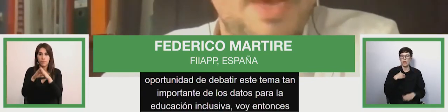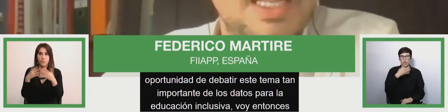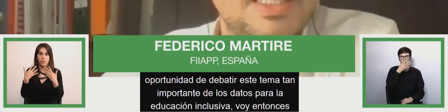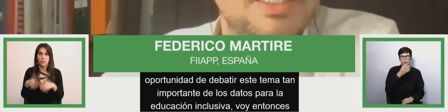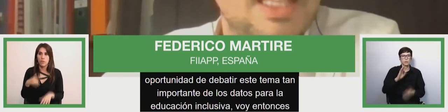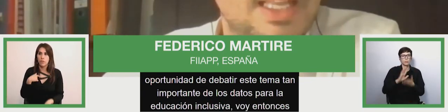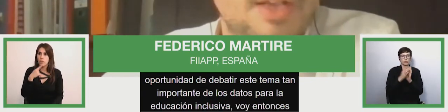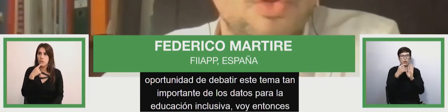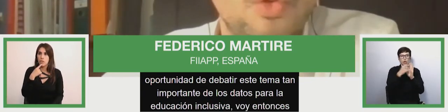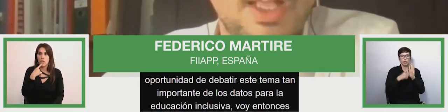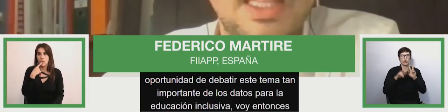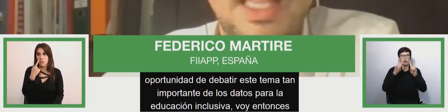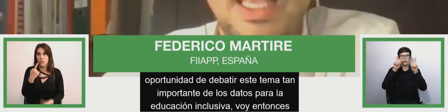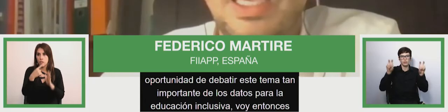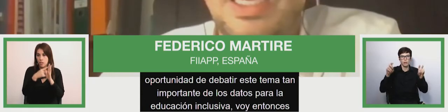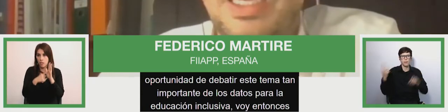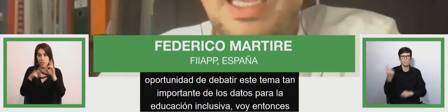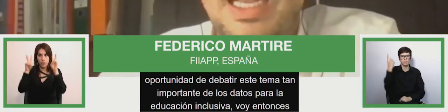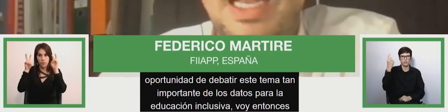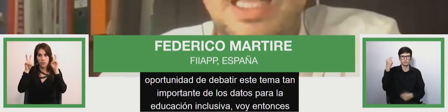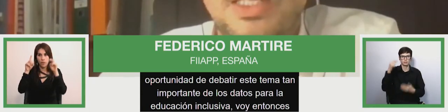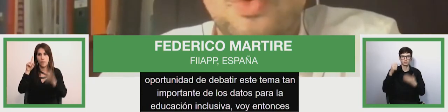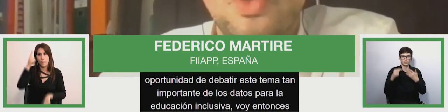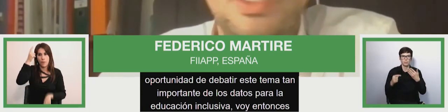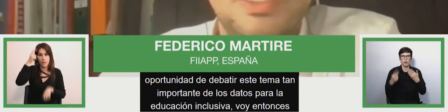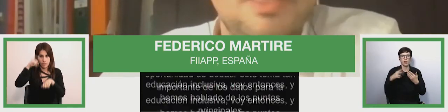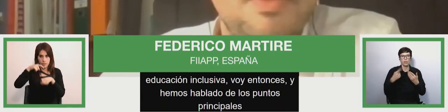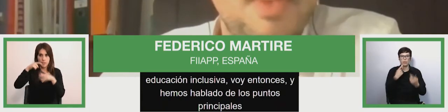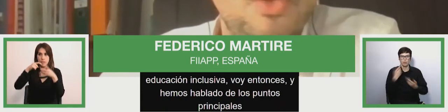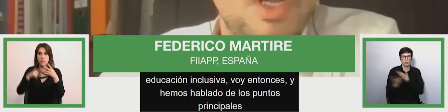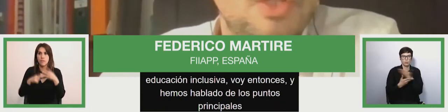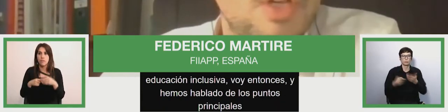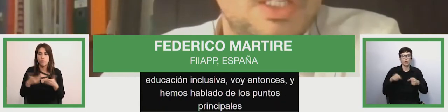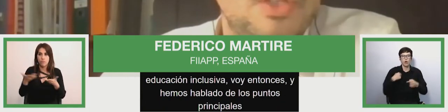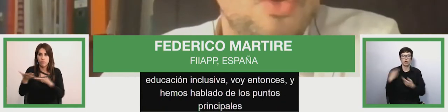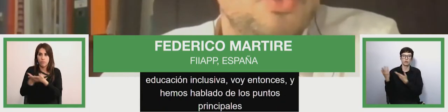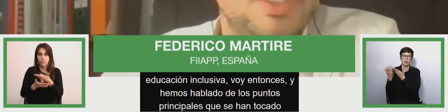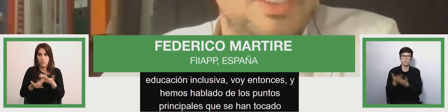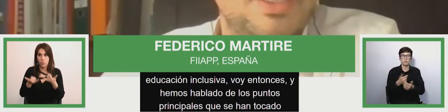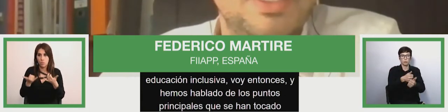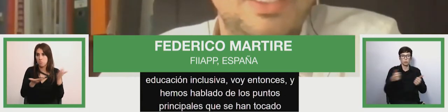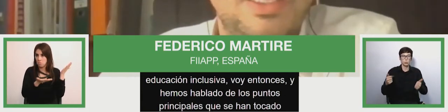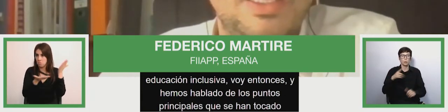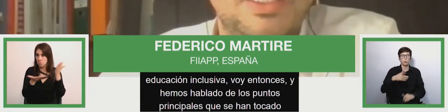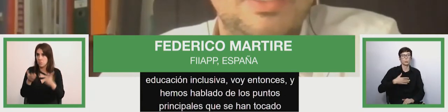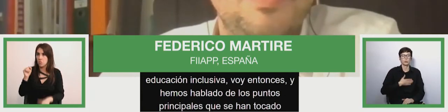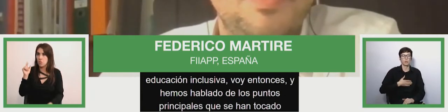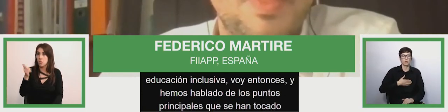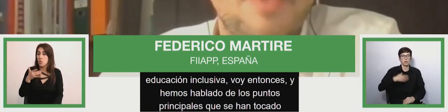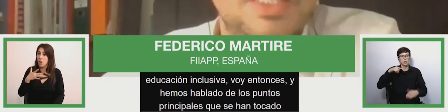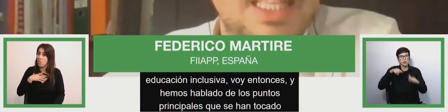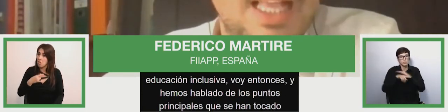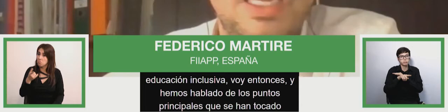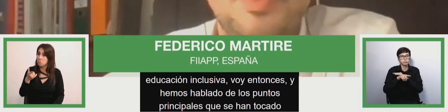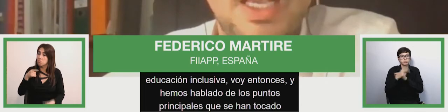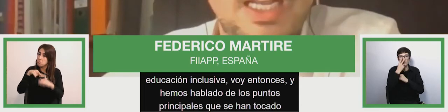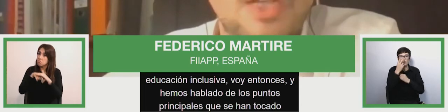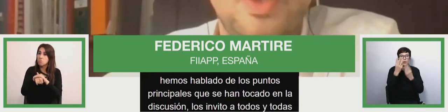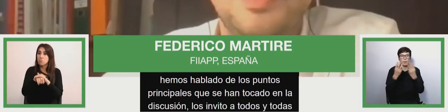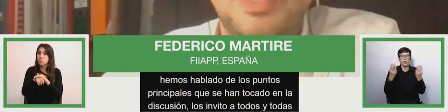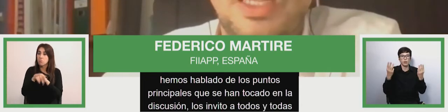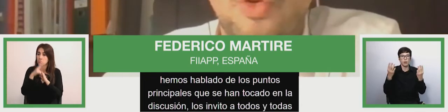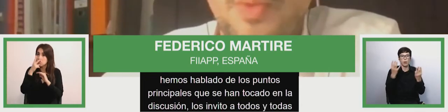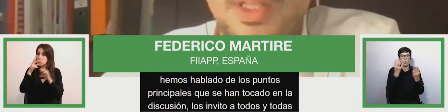principales que se han tratado durante la discusión les invito a todas y todos a visitar las